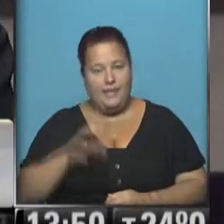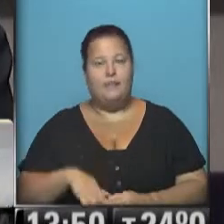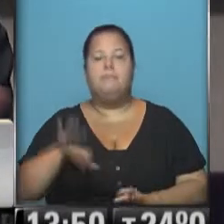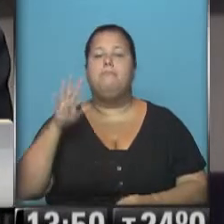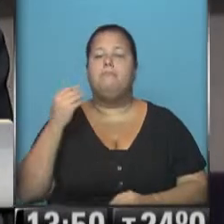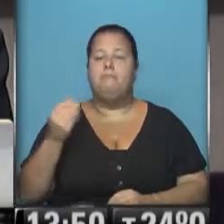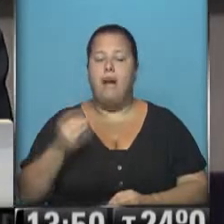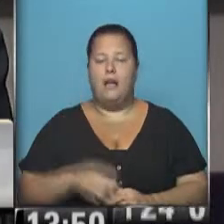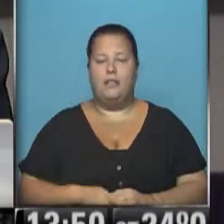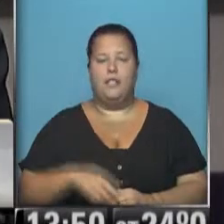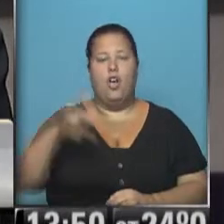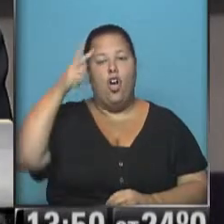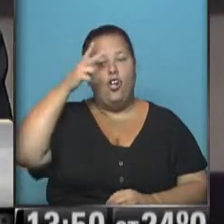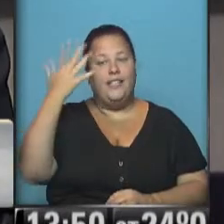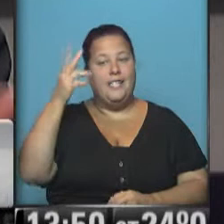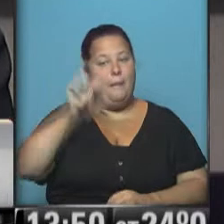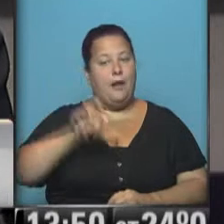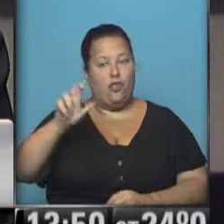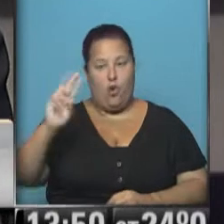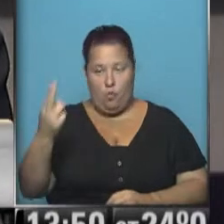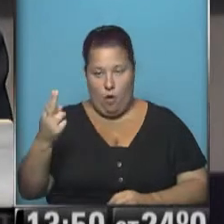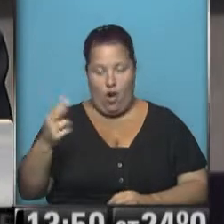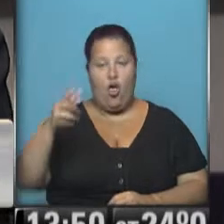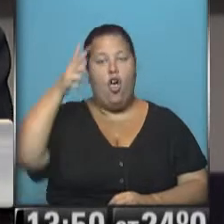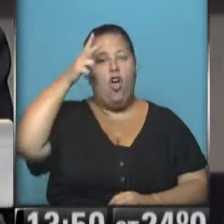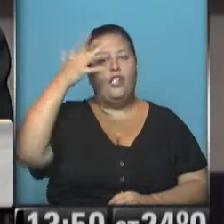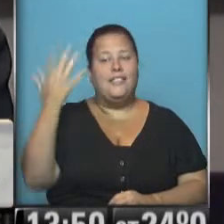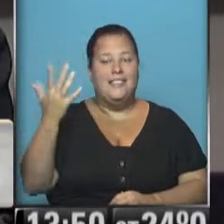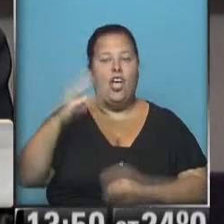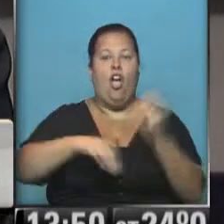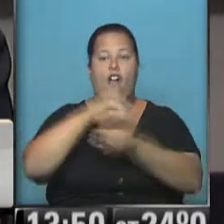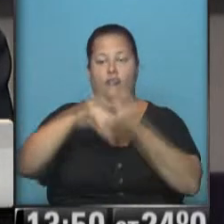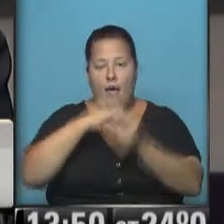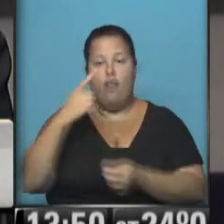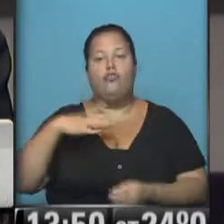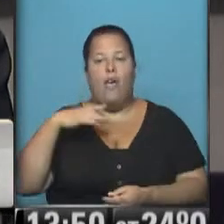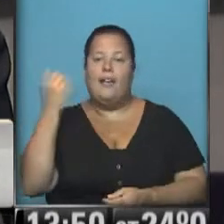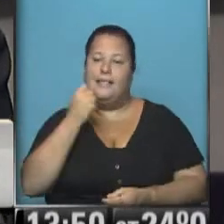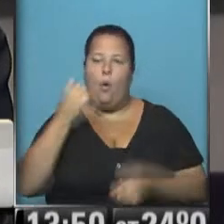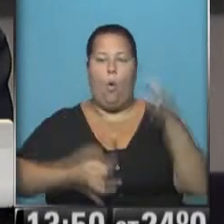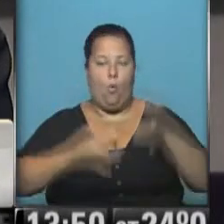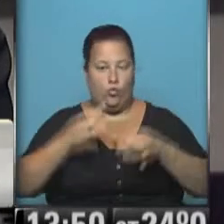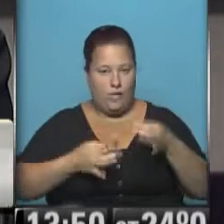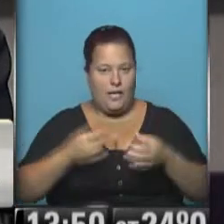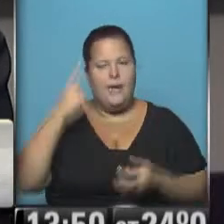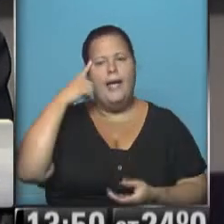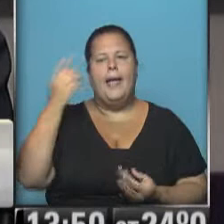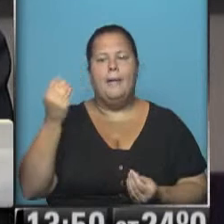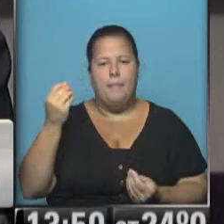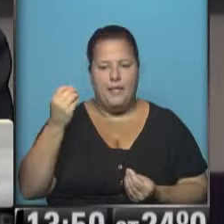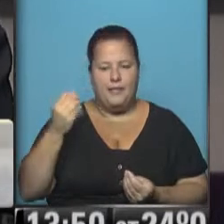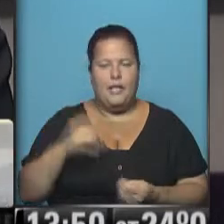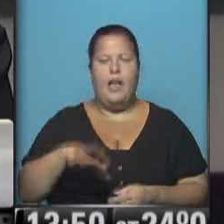sobre todo porque tenemos 85 personas fallecidas, 85 familias que todavía están buscando justicia. ¿Qué están pensando?